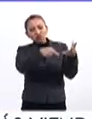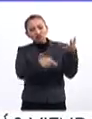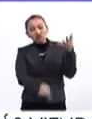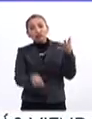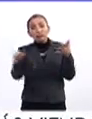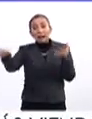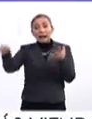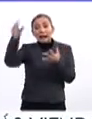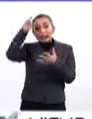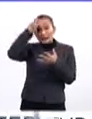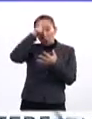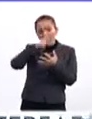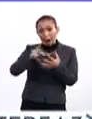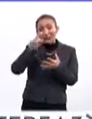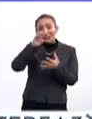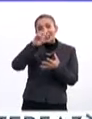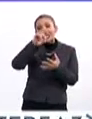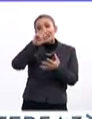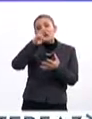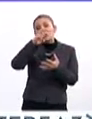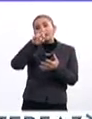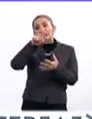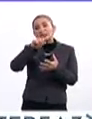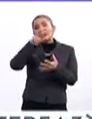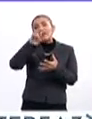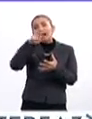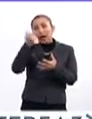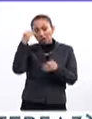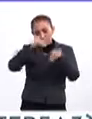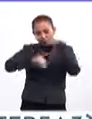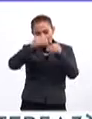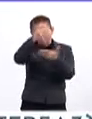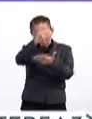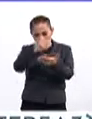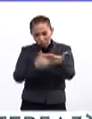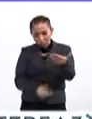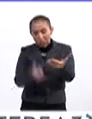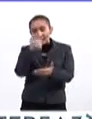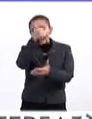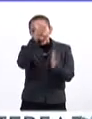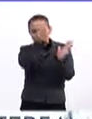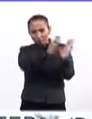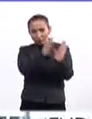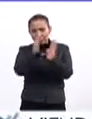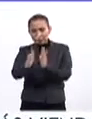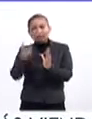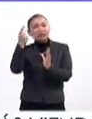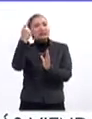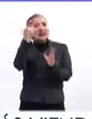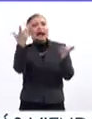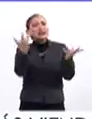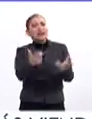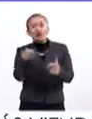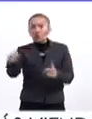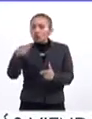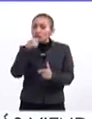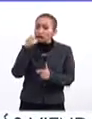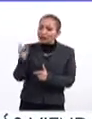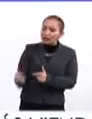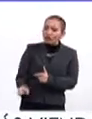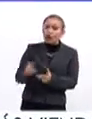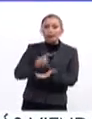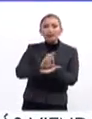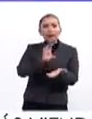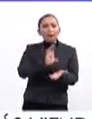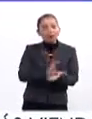los que la psicoanalista Cecilia Rosales Vega estructuró un texto en seis tomos de nombre ¿Qué hacer con un niño con